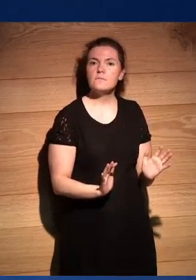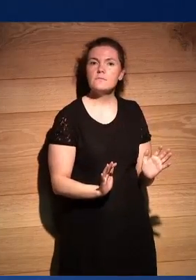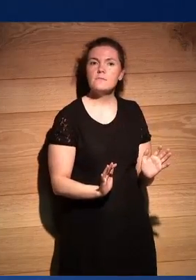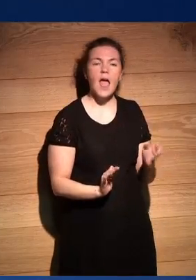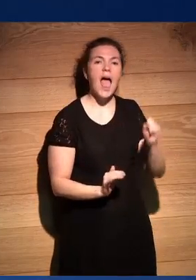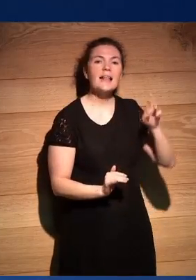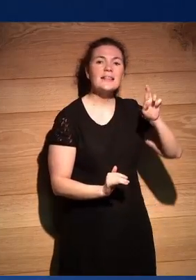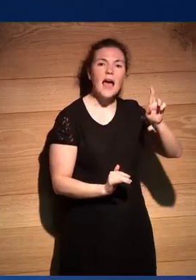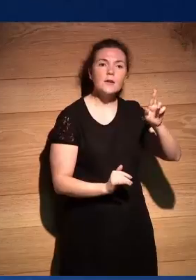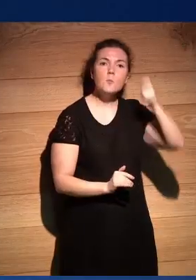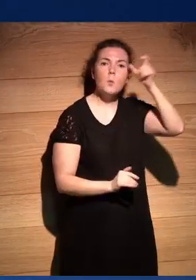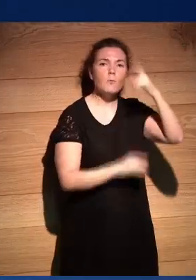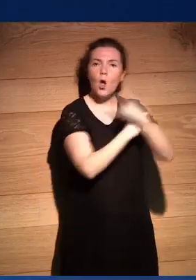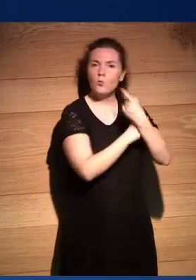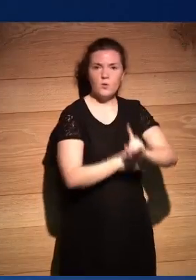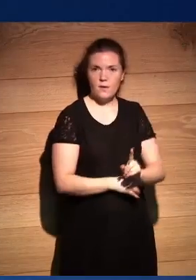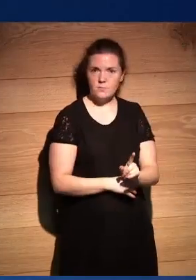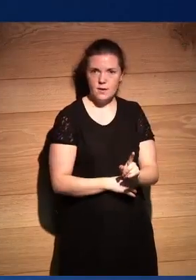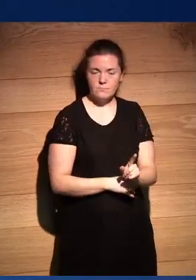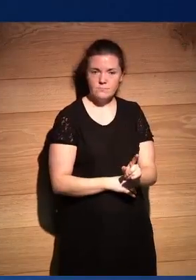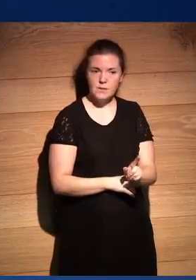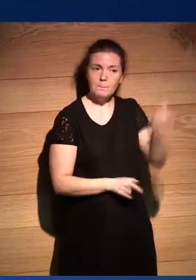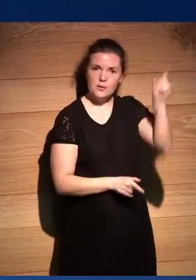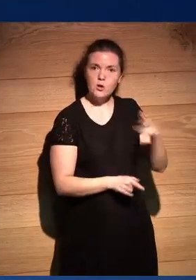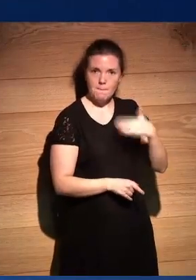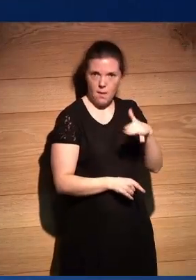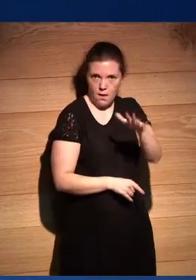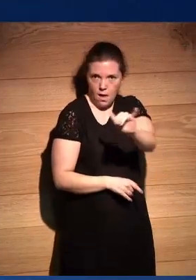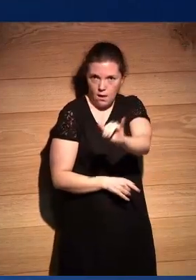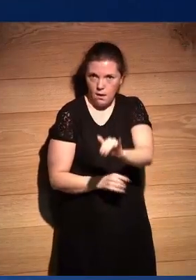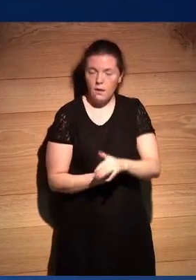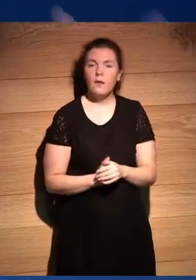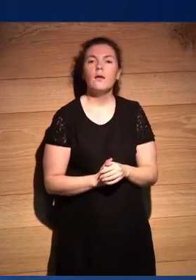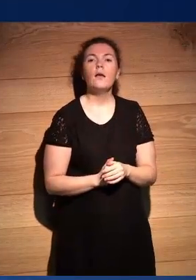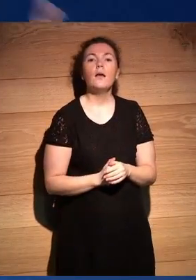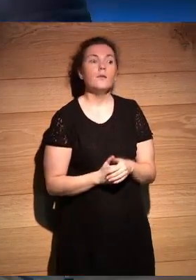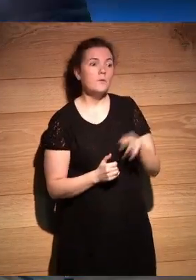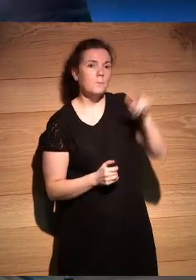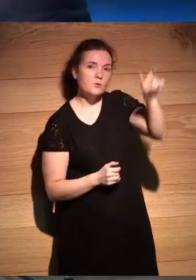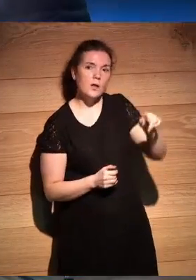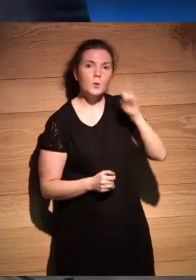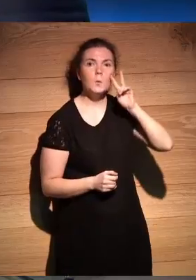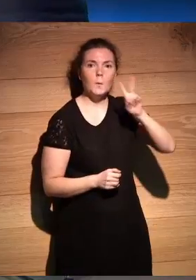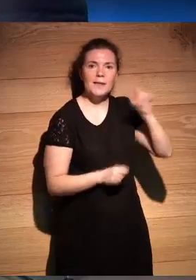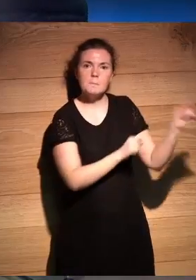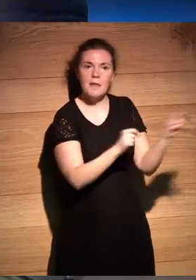Altair es un pueblo que no te engaña hay muchos malotes y ves a los migrantes y esa plaza es un lugar